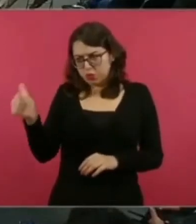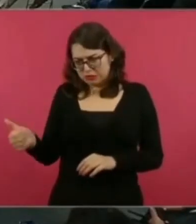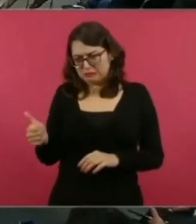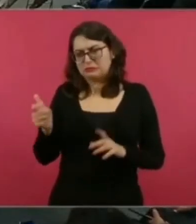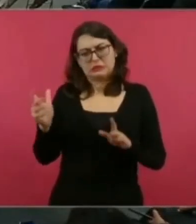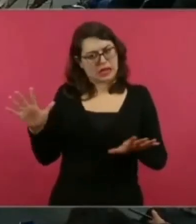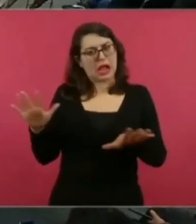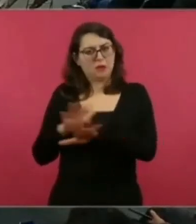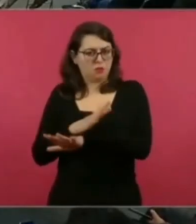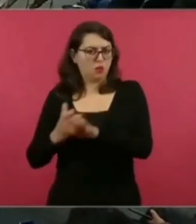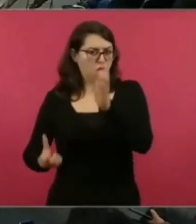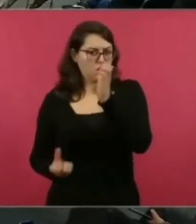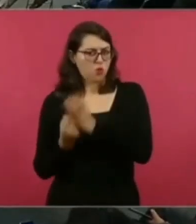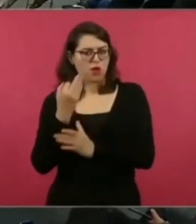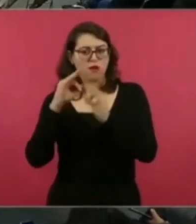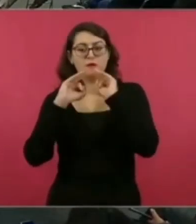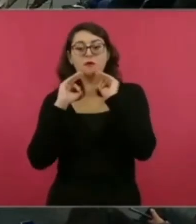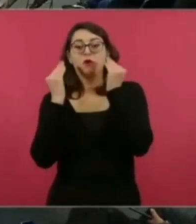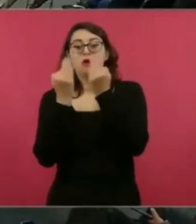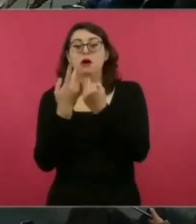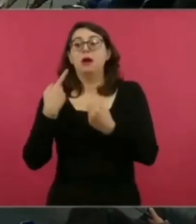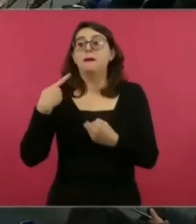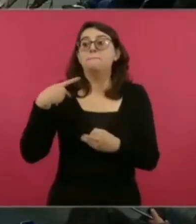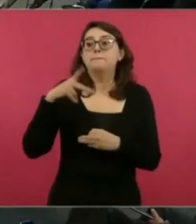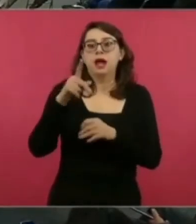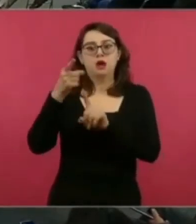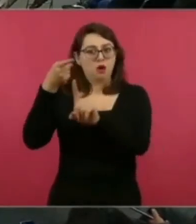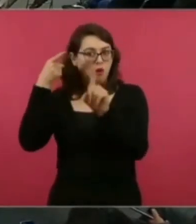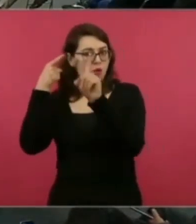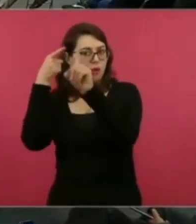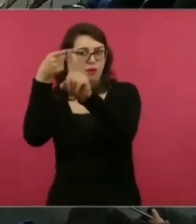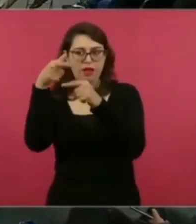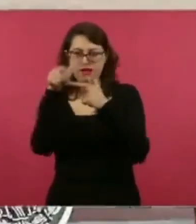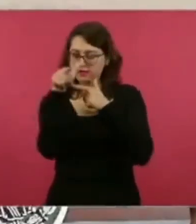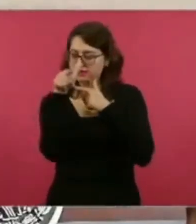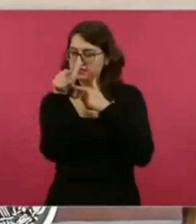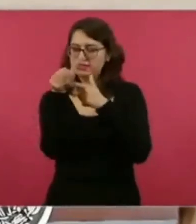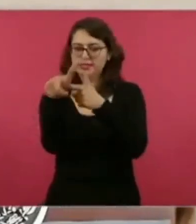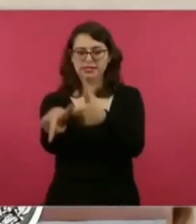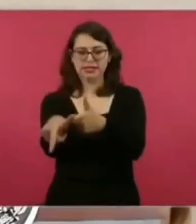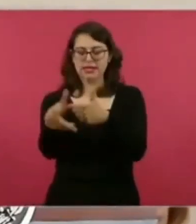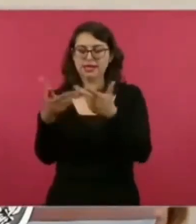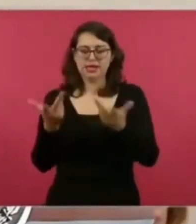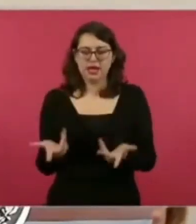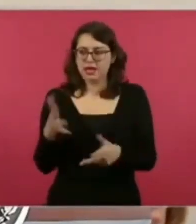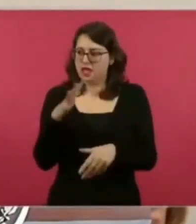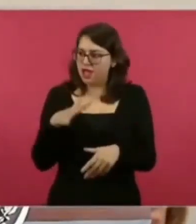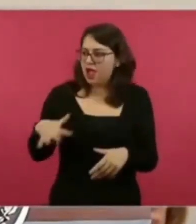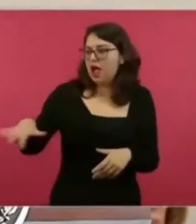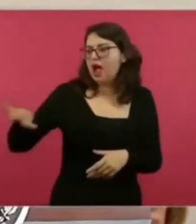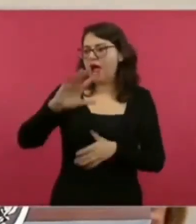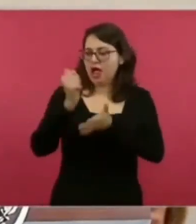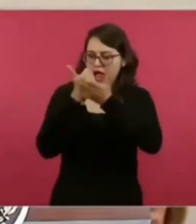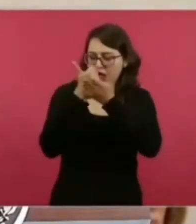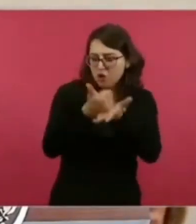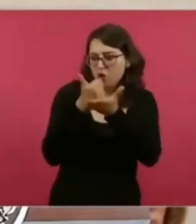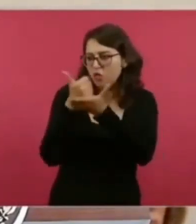gobierno del pueblo ayudar a los pobres y cambio ¿por qué? bueno porque